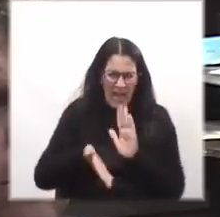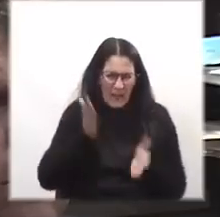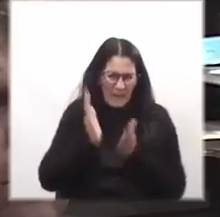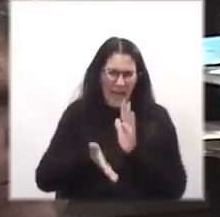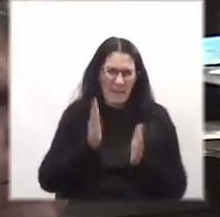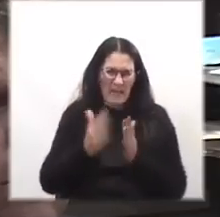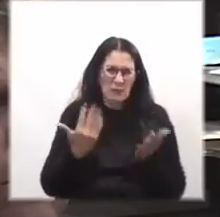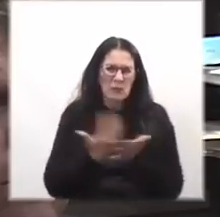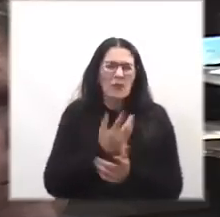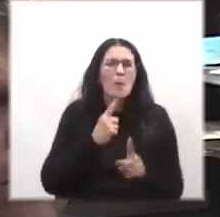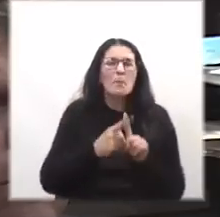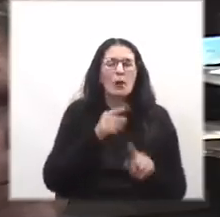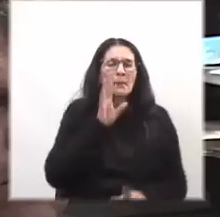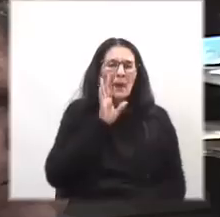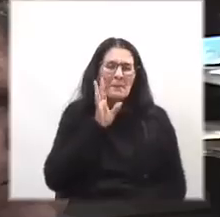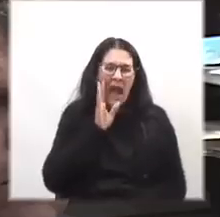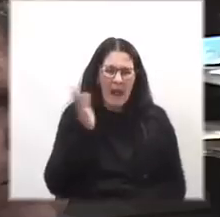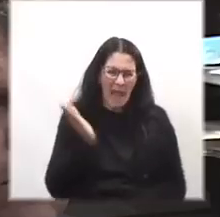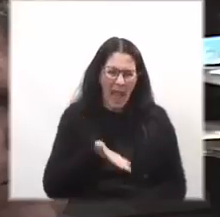Por la madre.